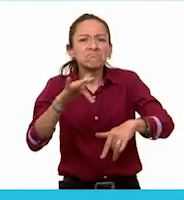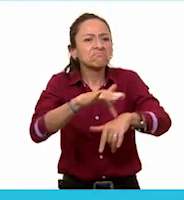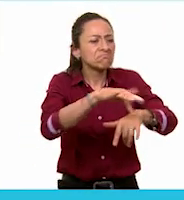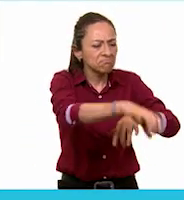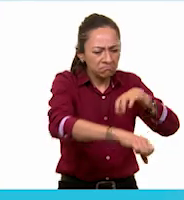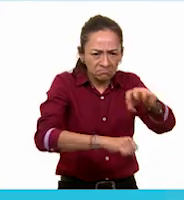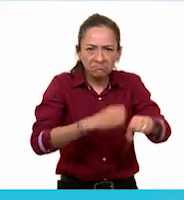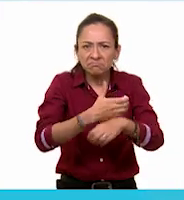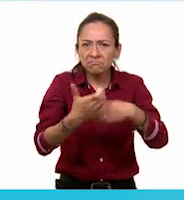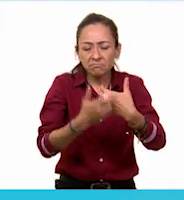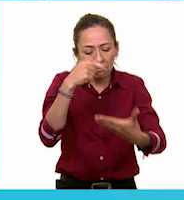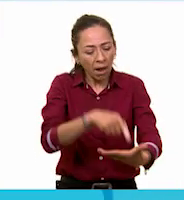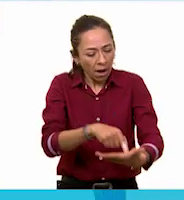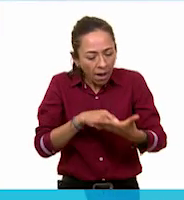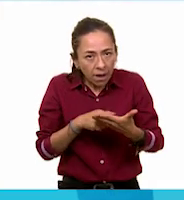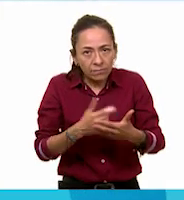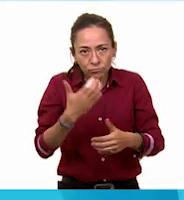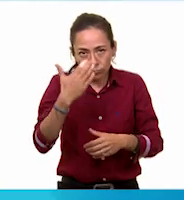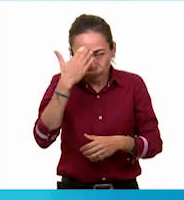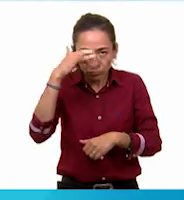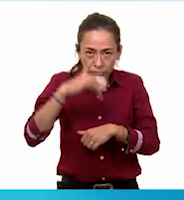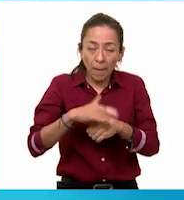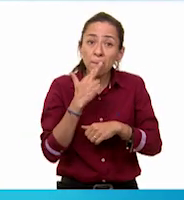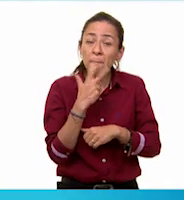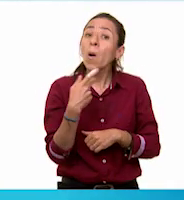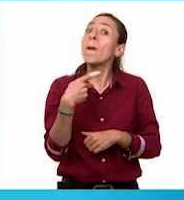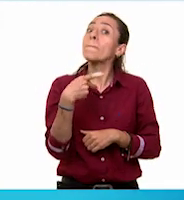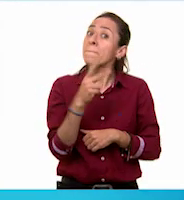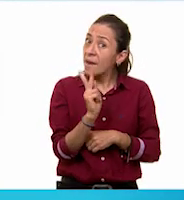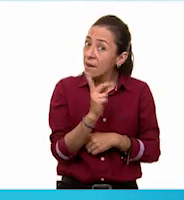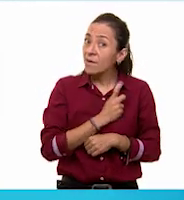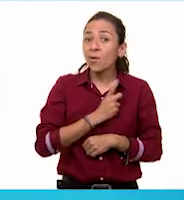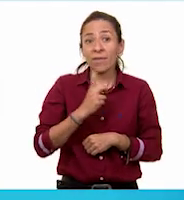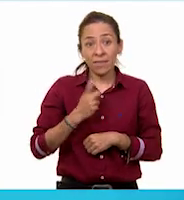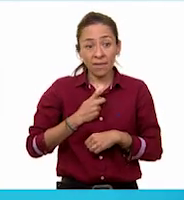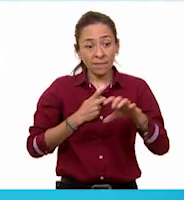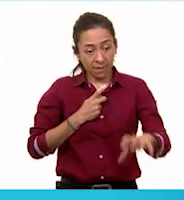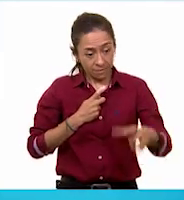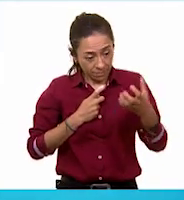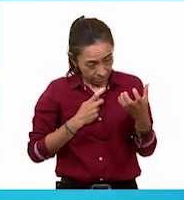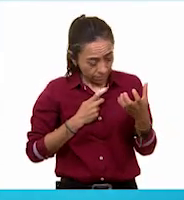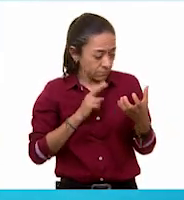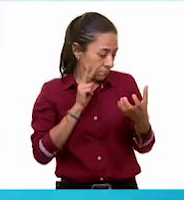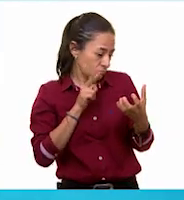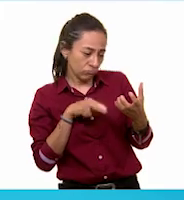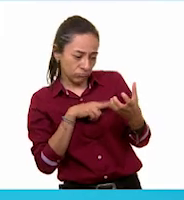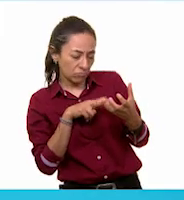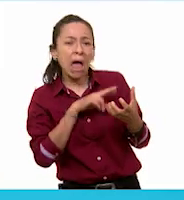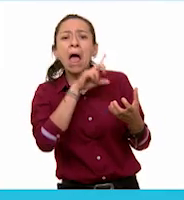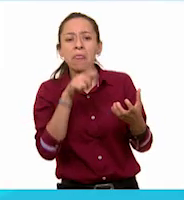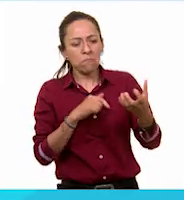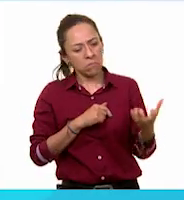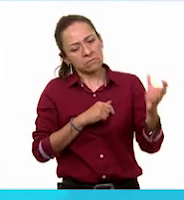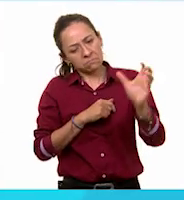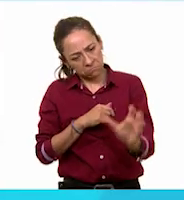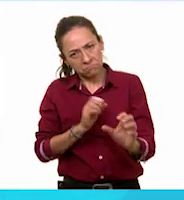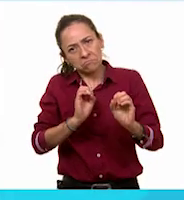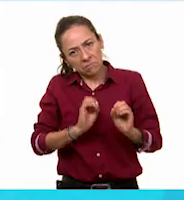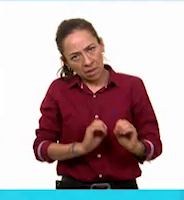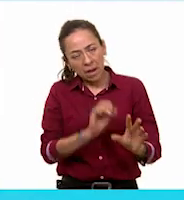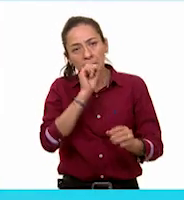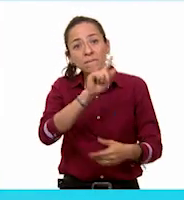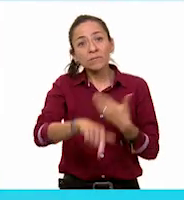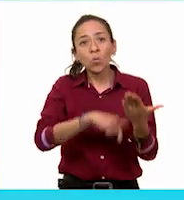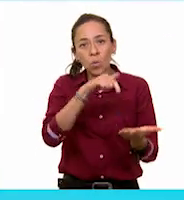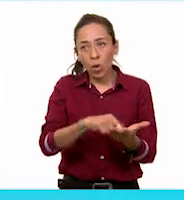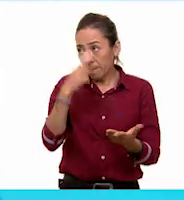pero con una condición, que los tienen que dejar de donde los tomaran. Y por la seguridad de todos, les pedí que usaran